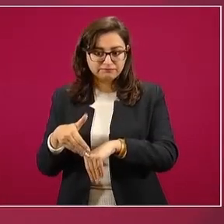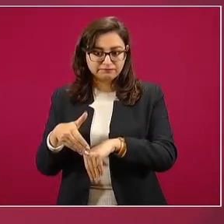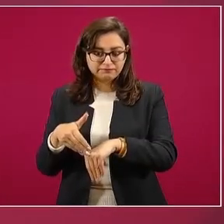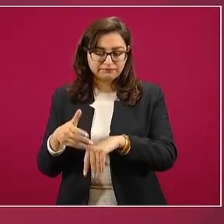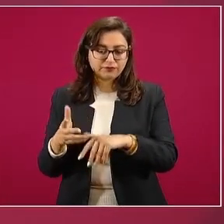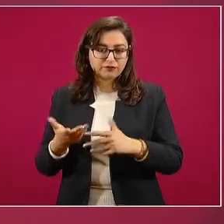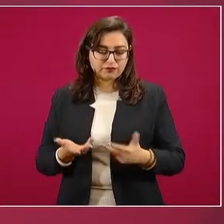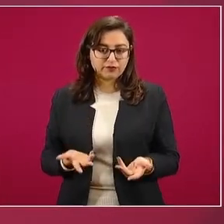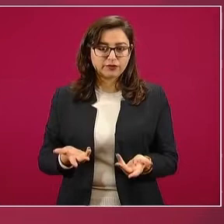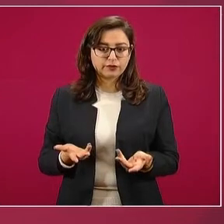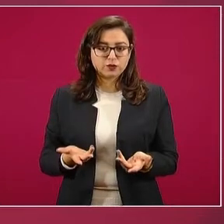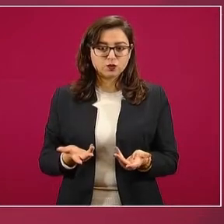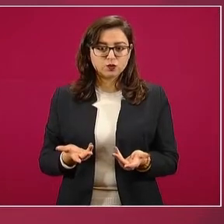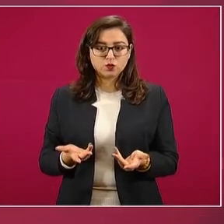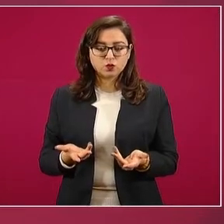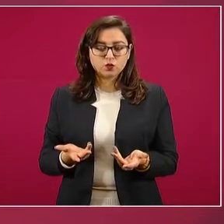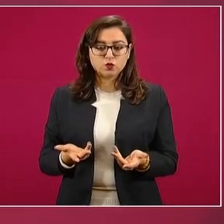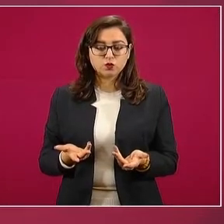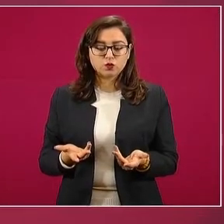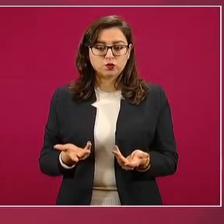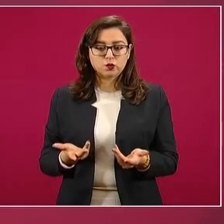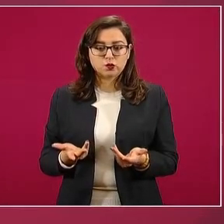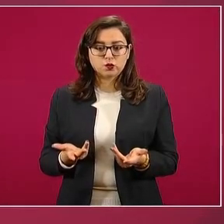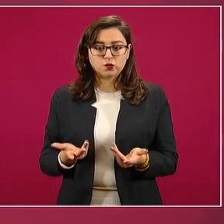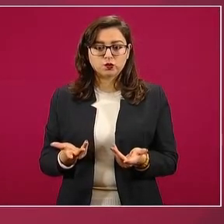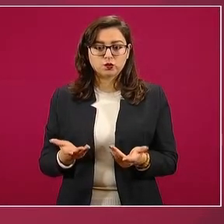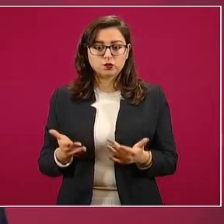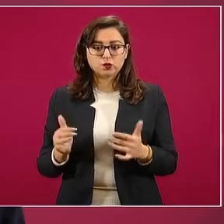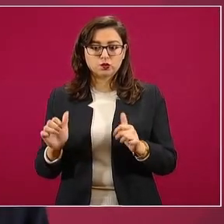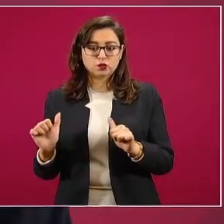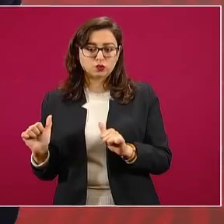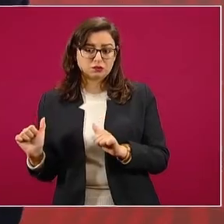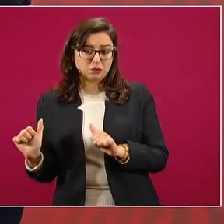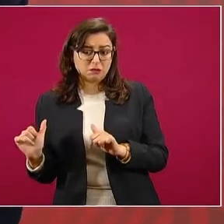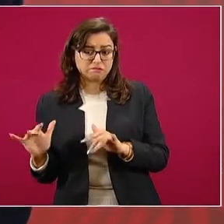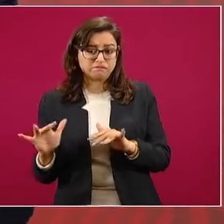se evite que haya